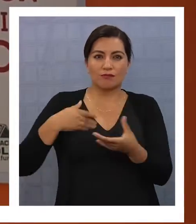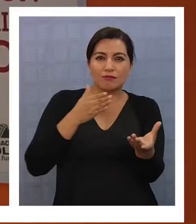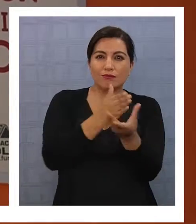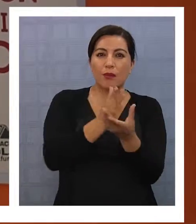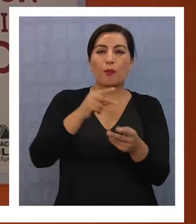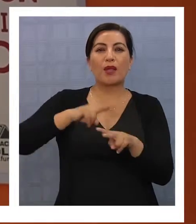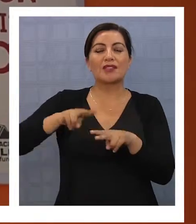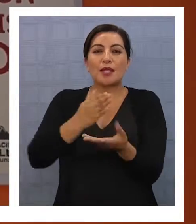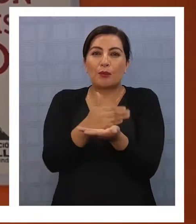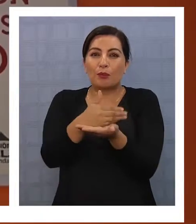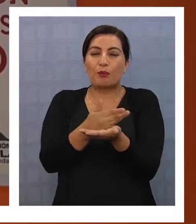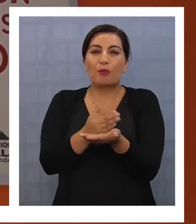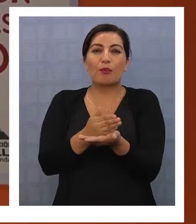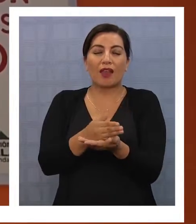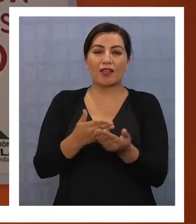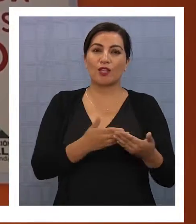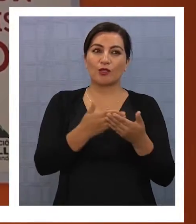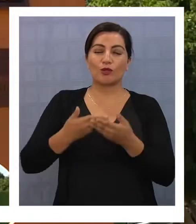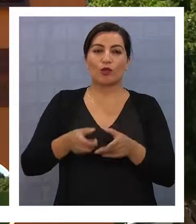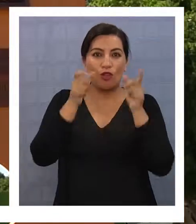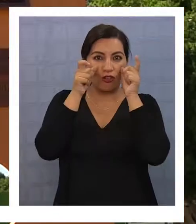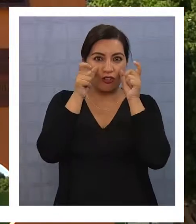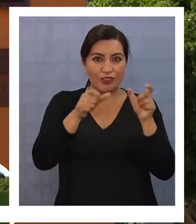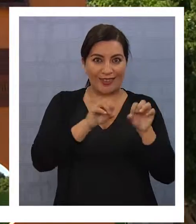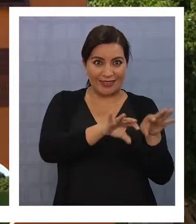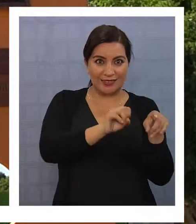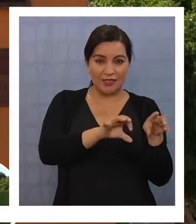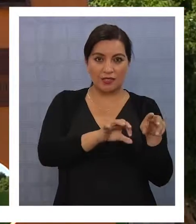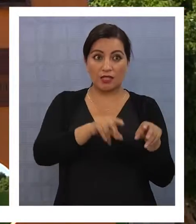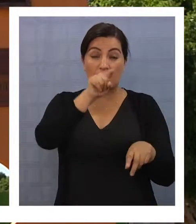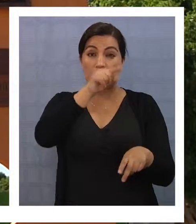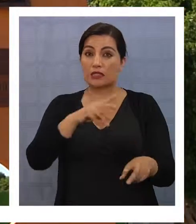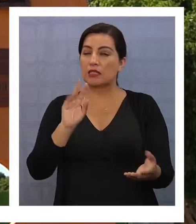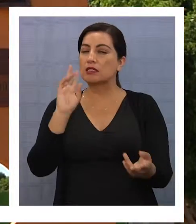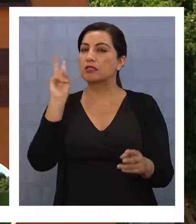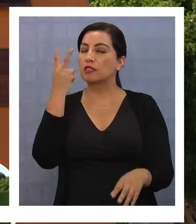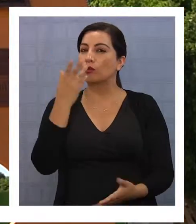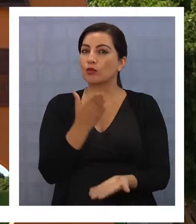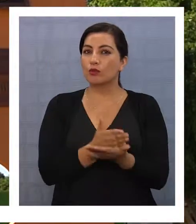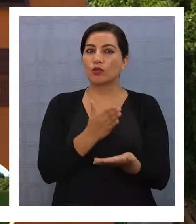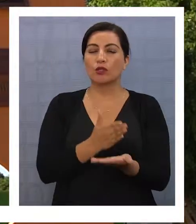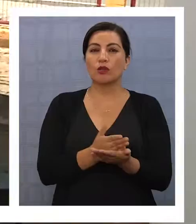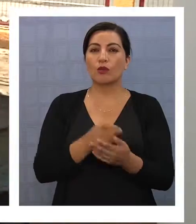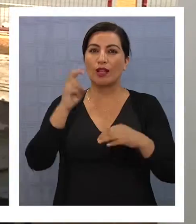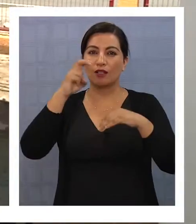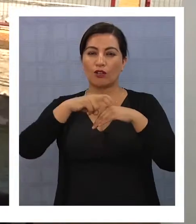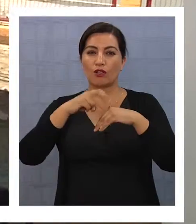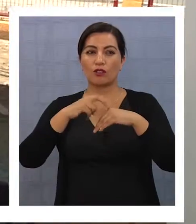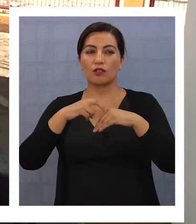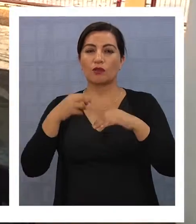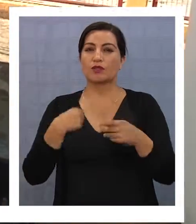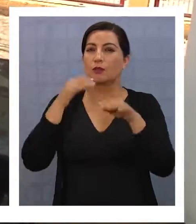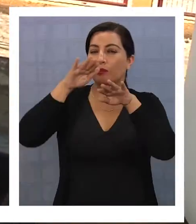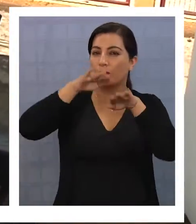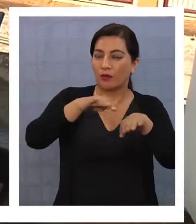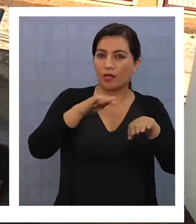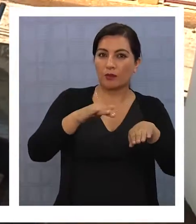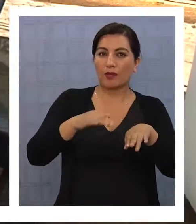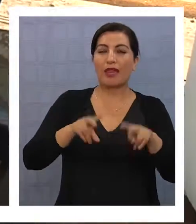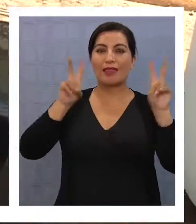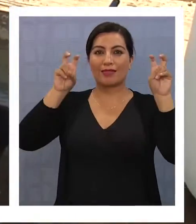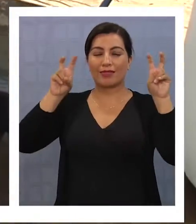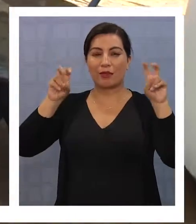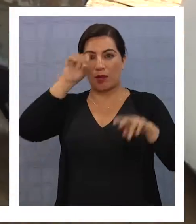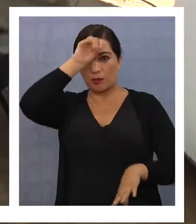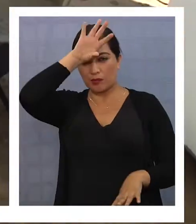estudio y del control de la enseñanza. Este es el segundo colegio apoyado por la Fundación Educacional Coyahuasi en torno a temas vinculados a la minería,